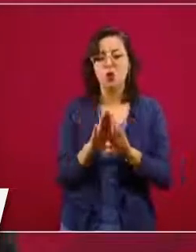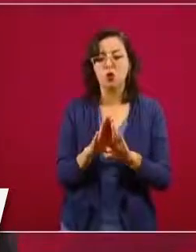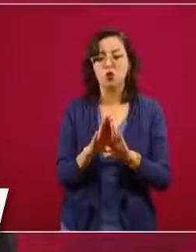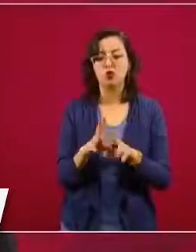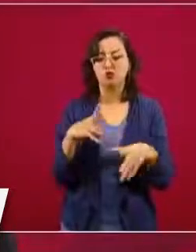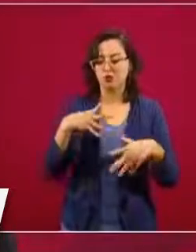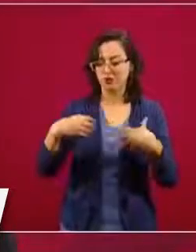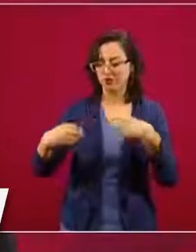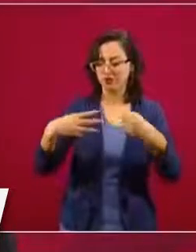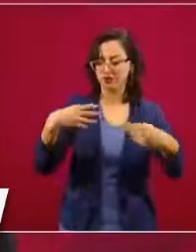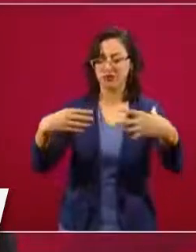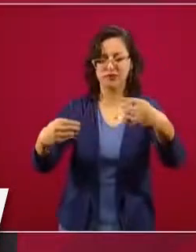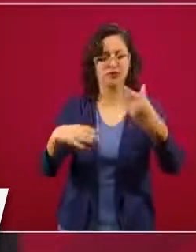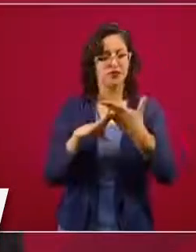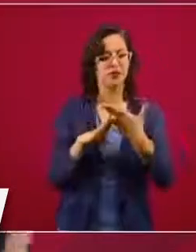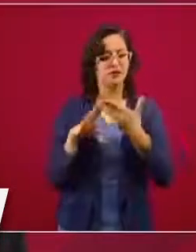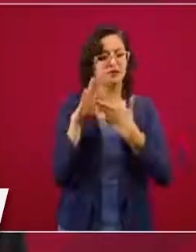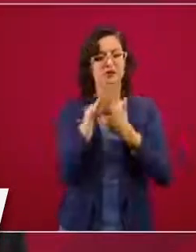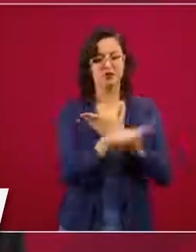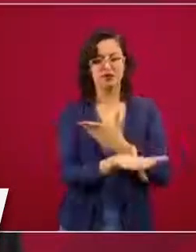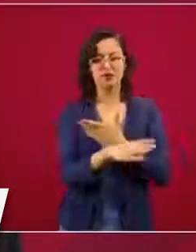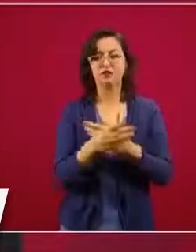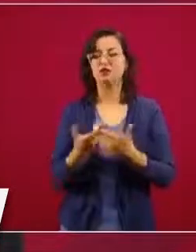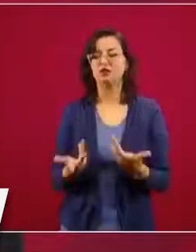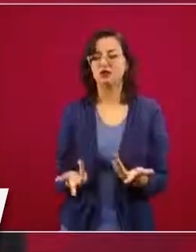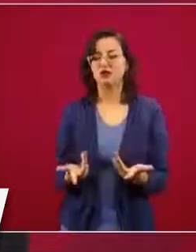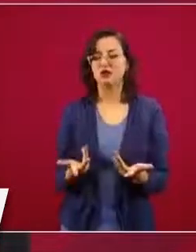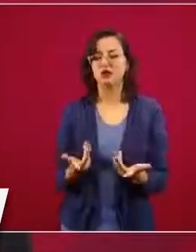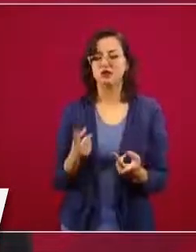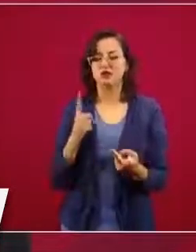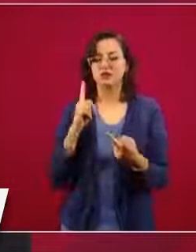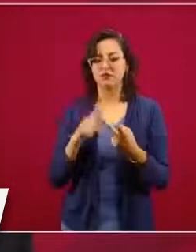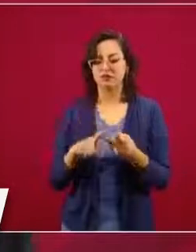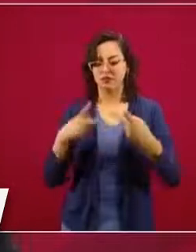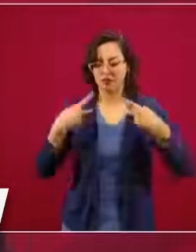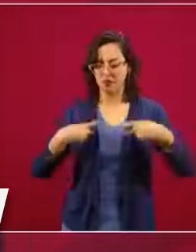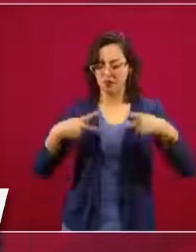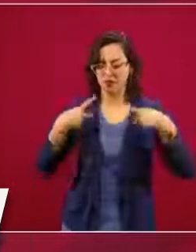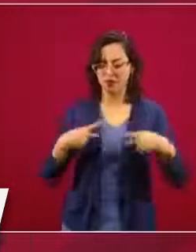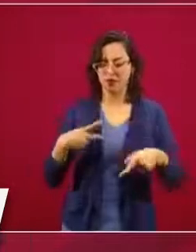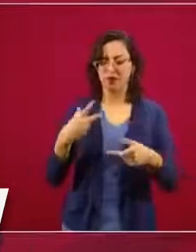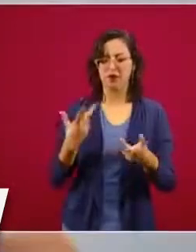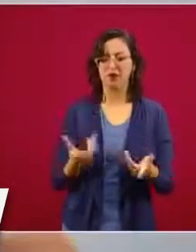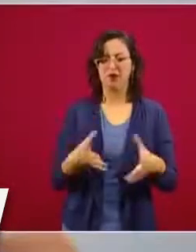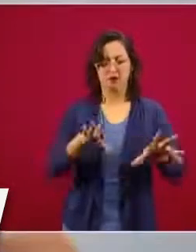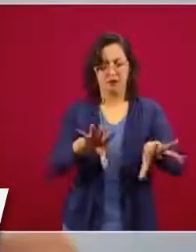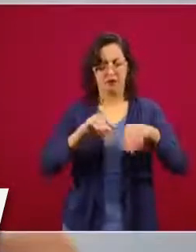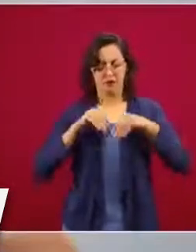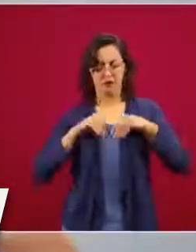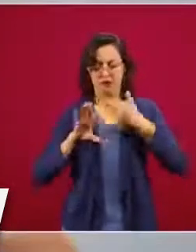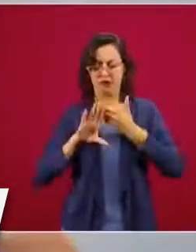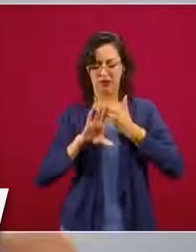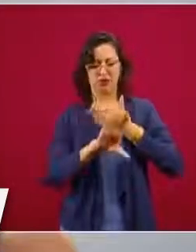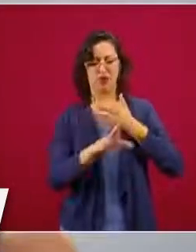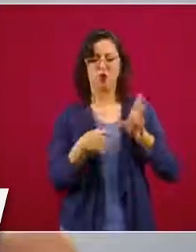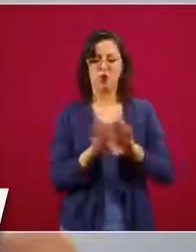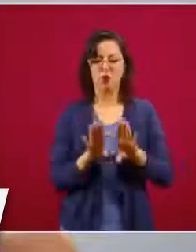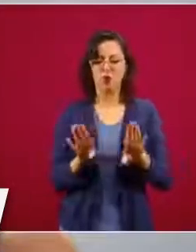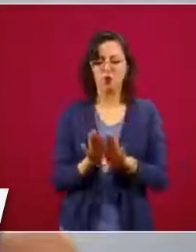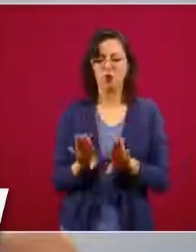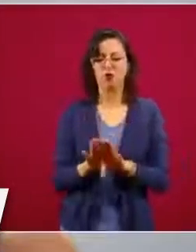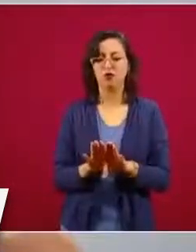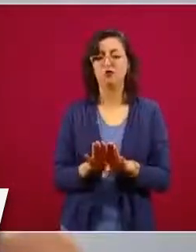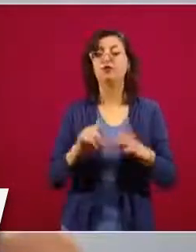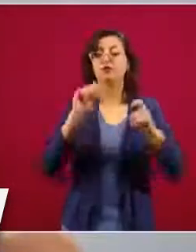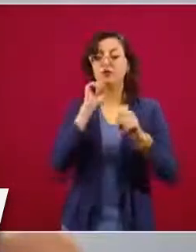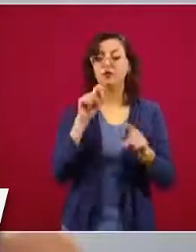contagios, para buscar nuevas formas de evitar que individuos expuestos se contagien, también cómo introducir y